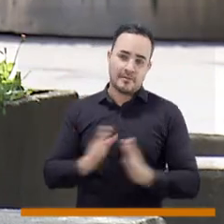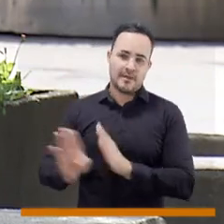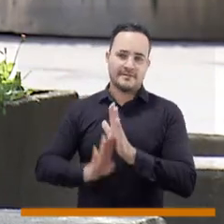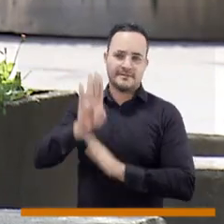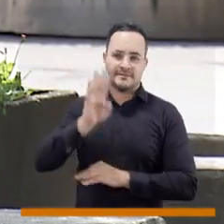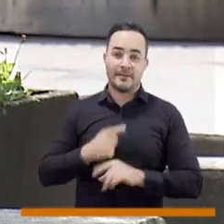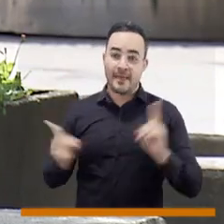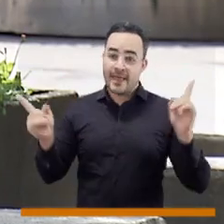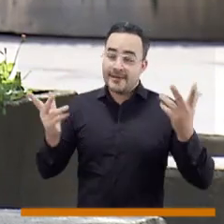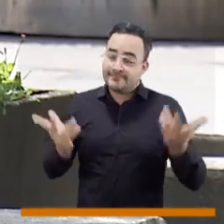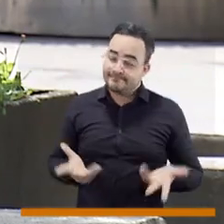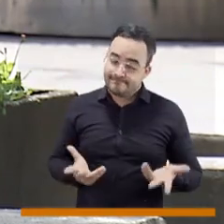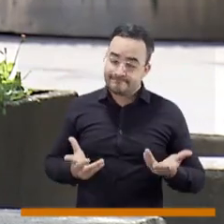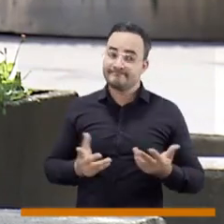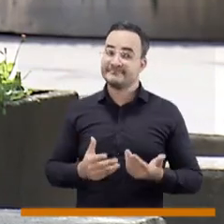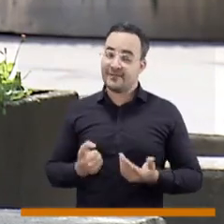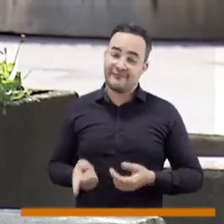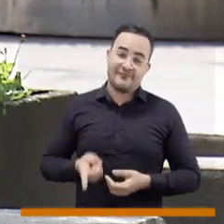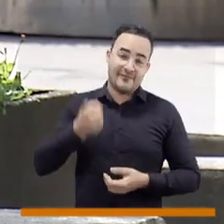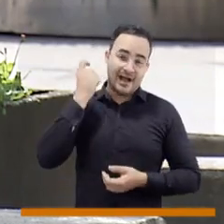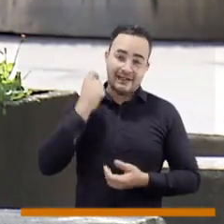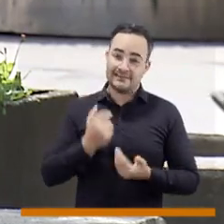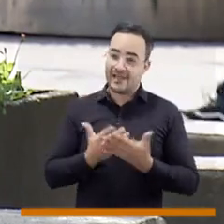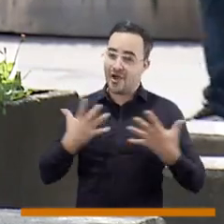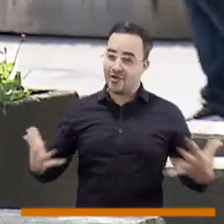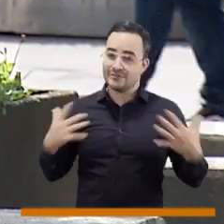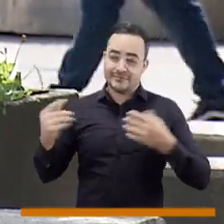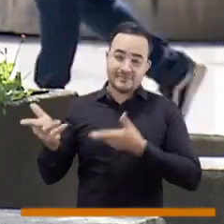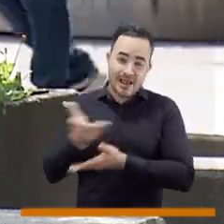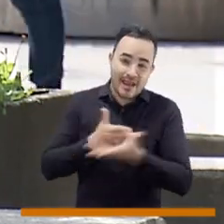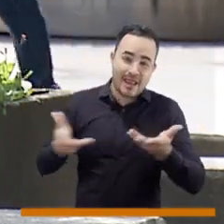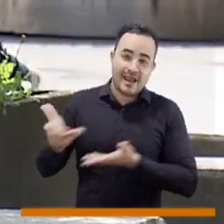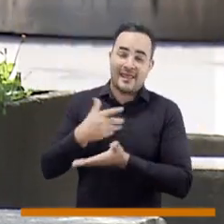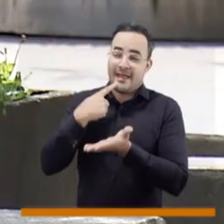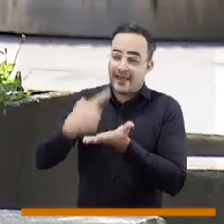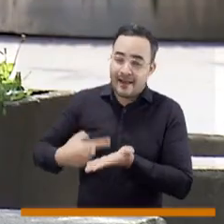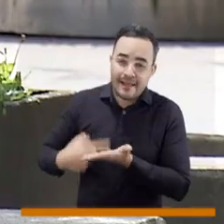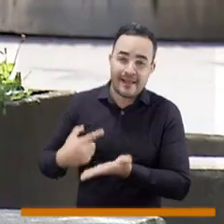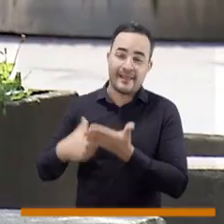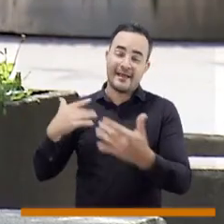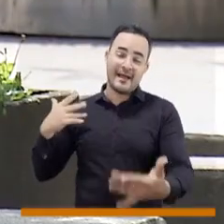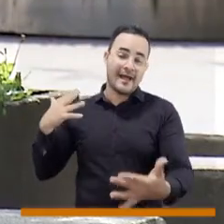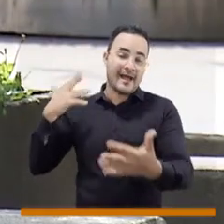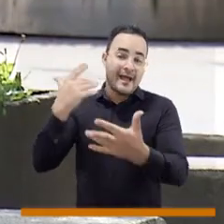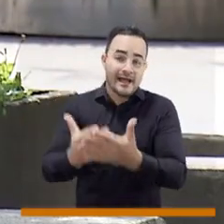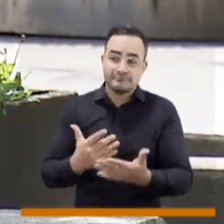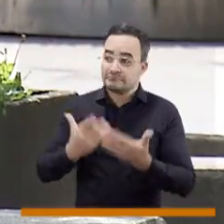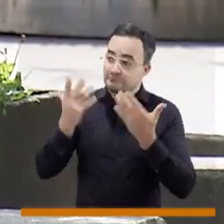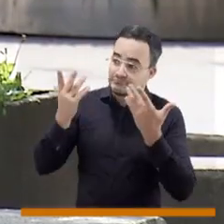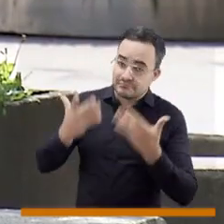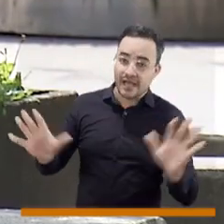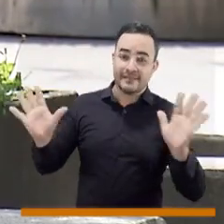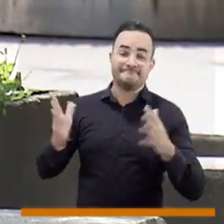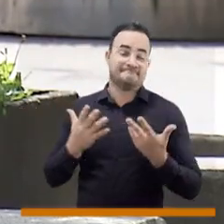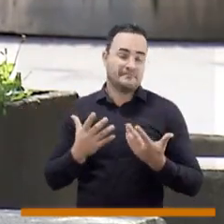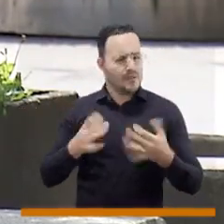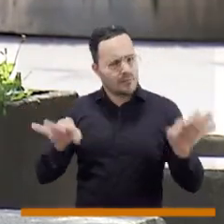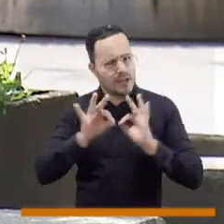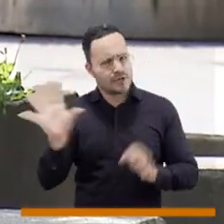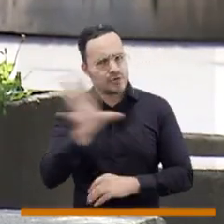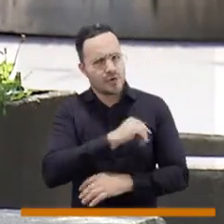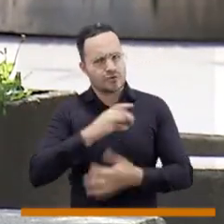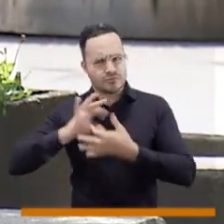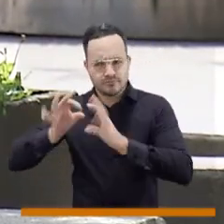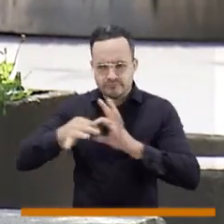como dice el adagio popular, todavía hay mucho trecho por caminar y tela que cortar. Es importante que todos nos